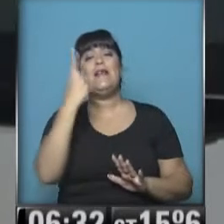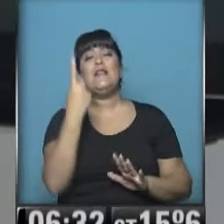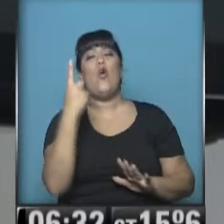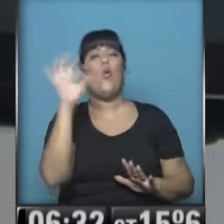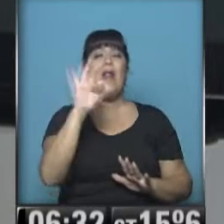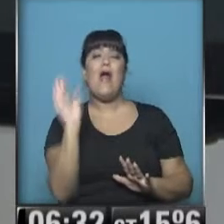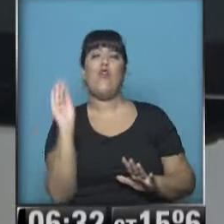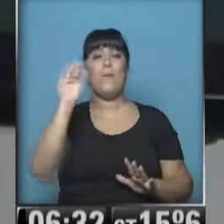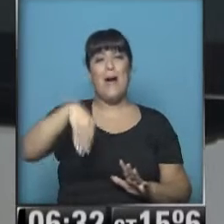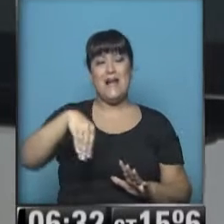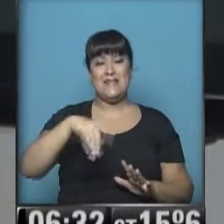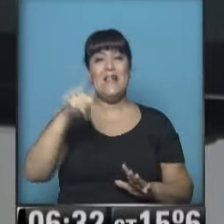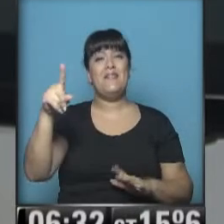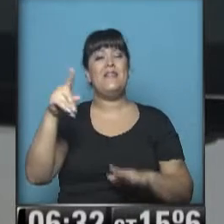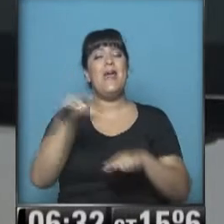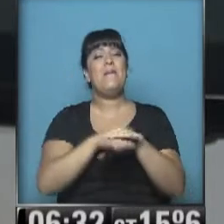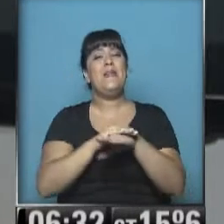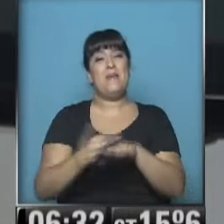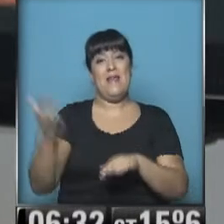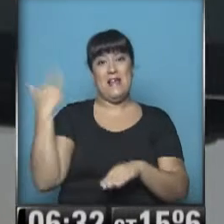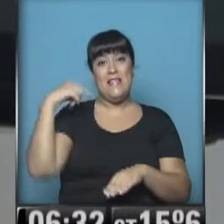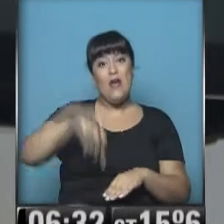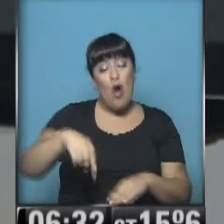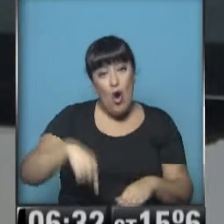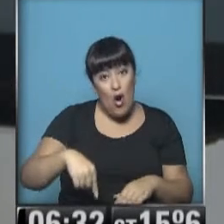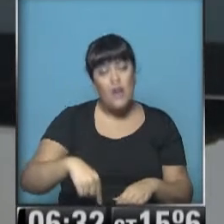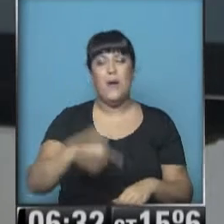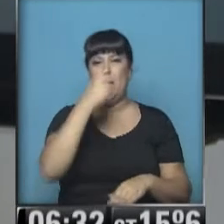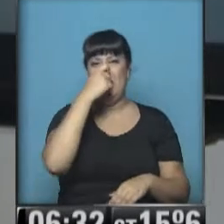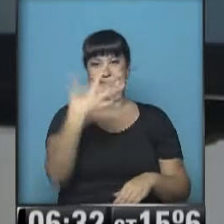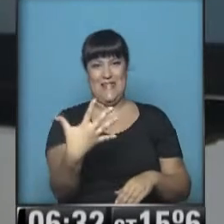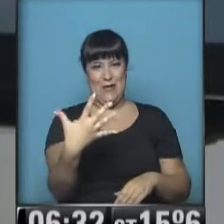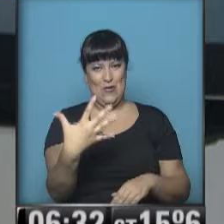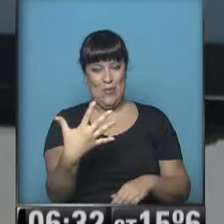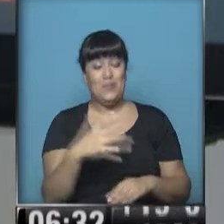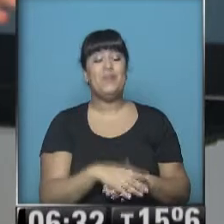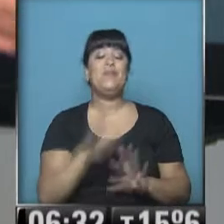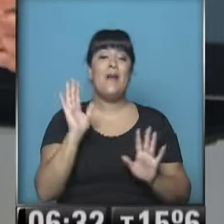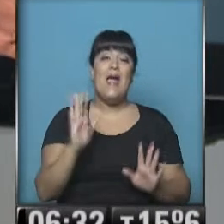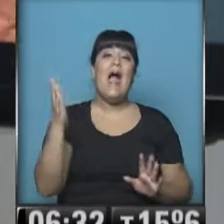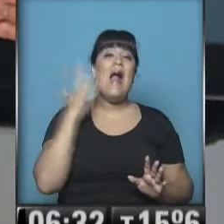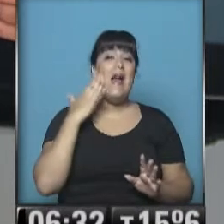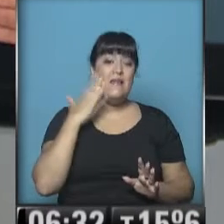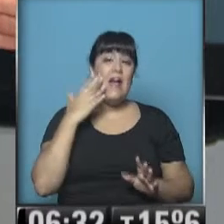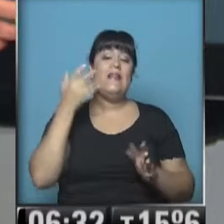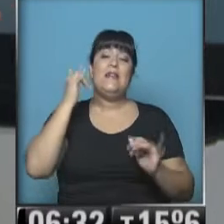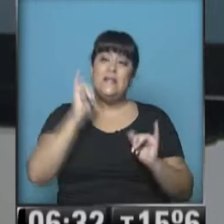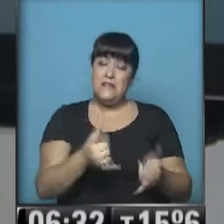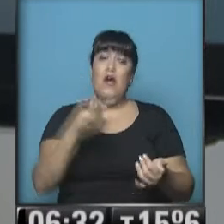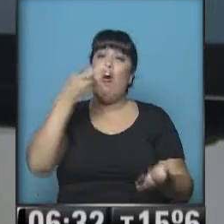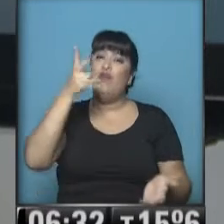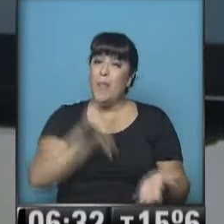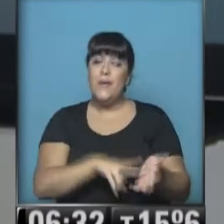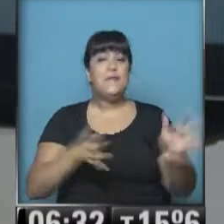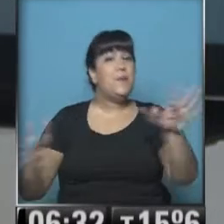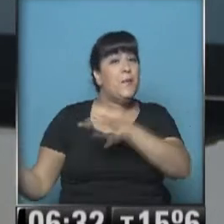que la temperatura mínima de ayer. Para hoy, 25. Y a la tardecita, sí, otra vez con